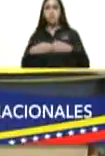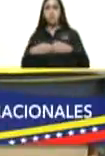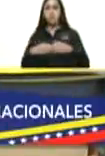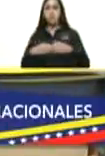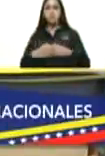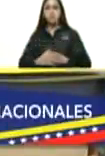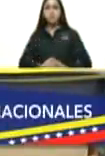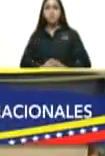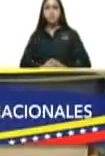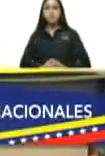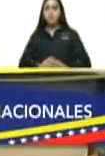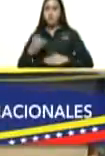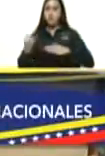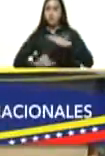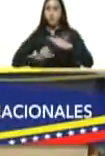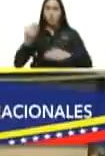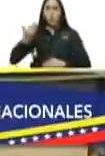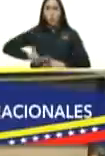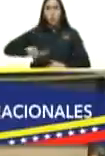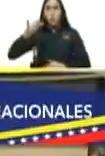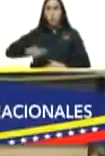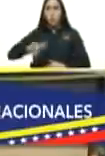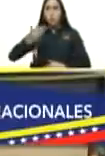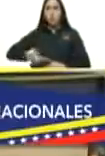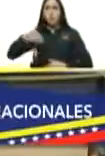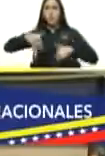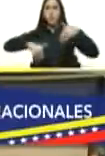máximo organismo del poder electoral